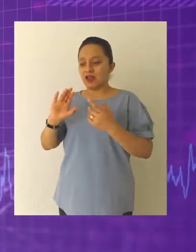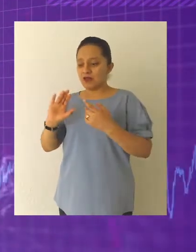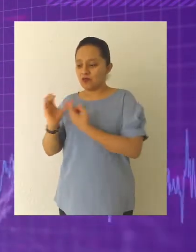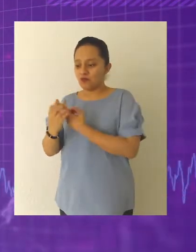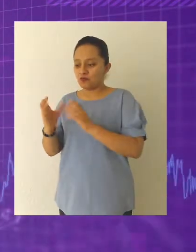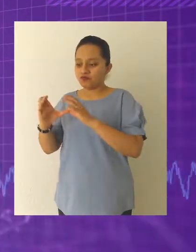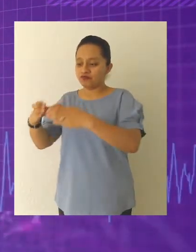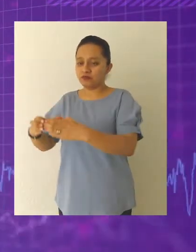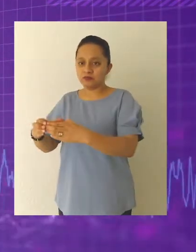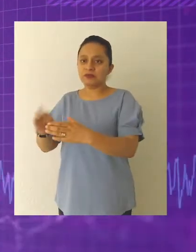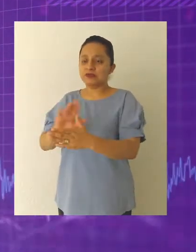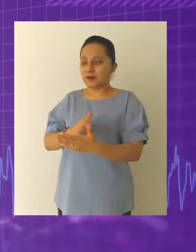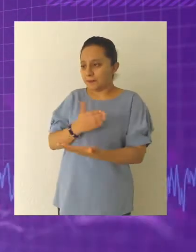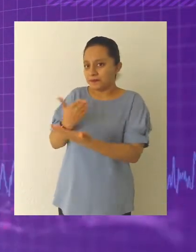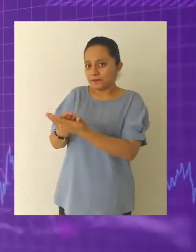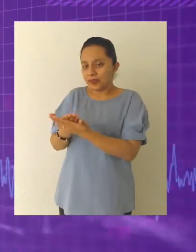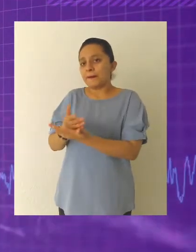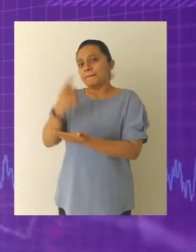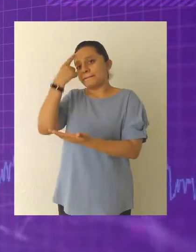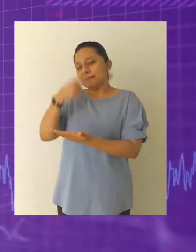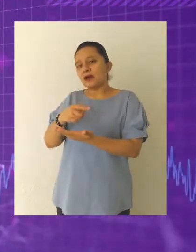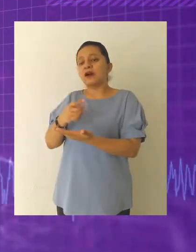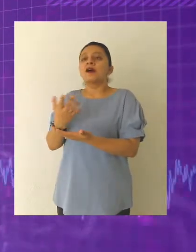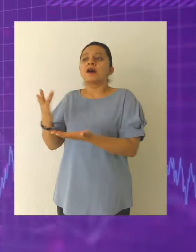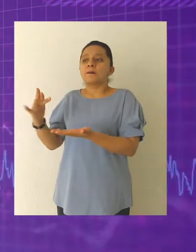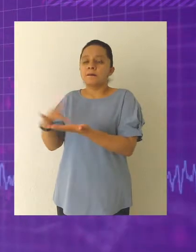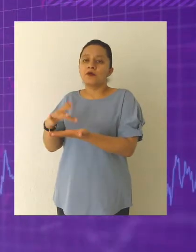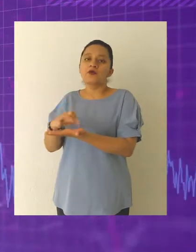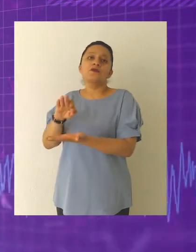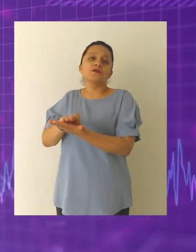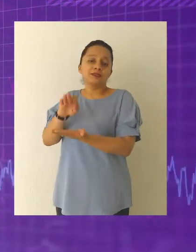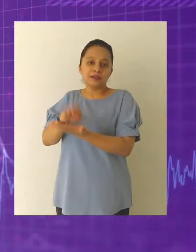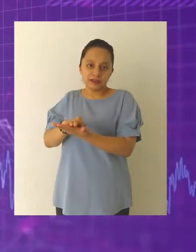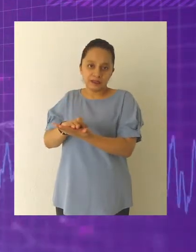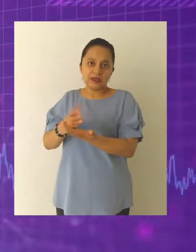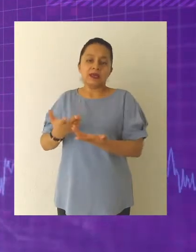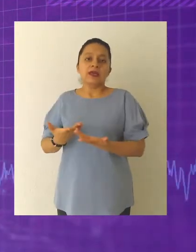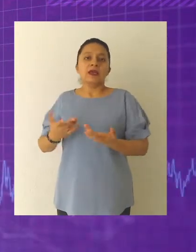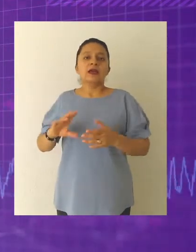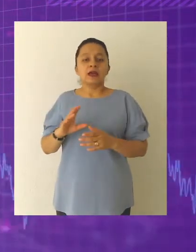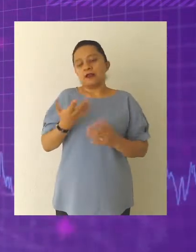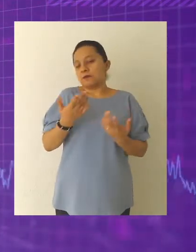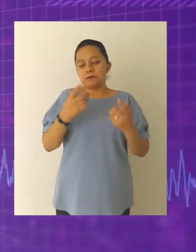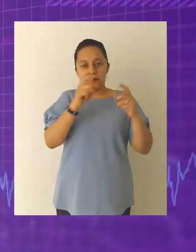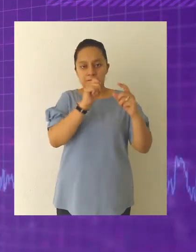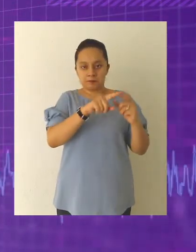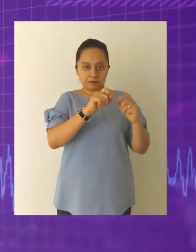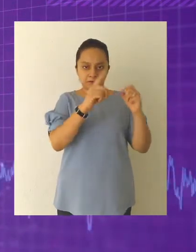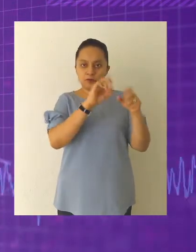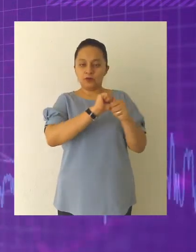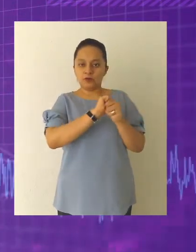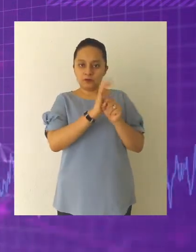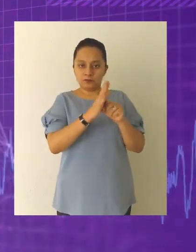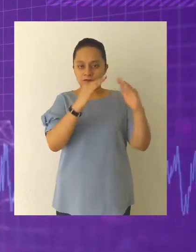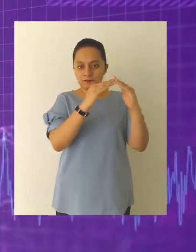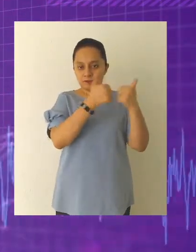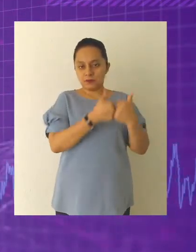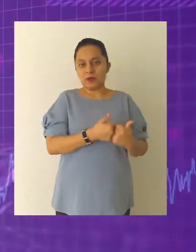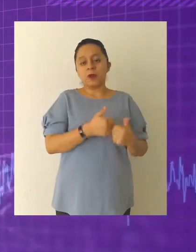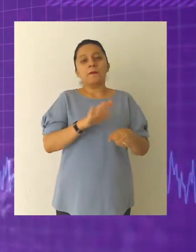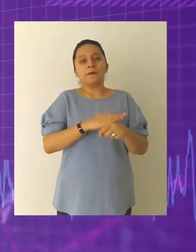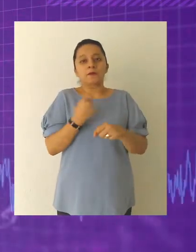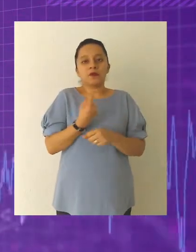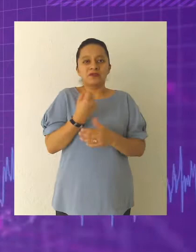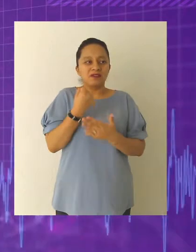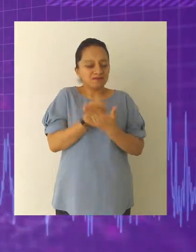recomendaciones, algunos utilizan el gel antibacterial, cubrebocas, guantes, se ha recomendado también tener cerca